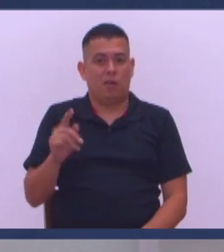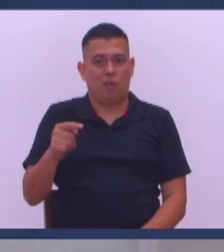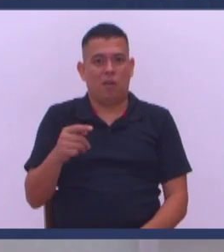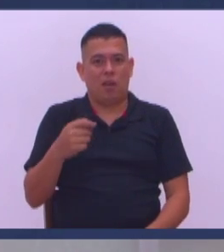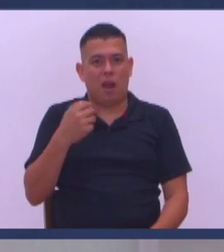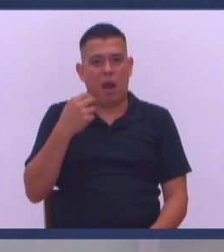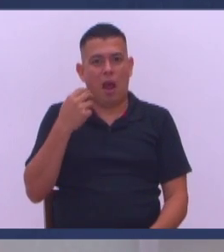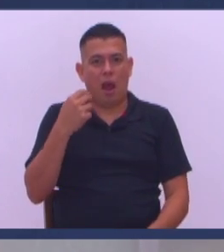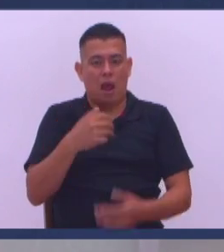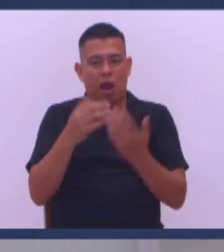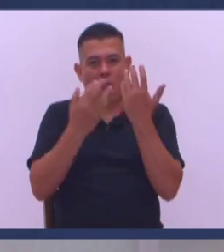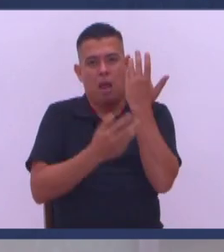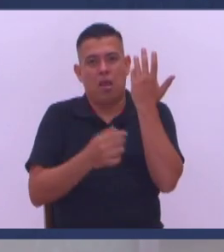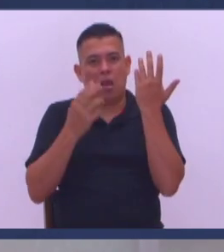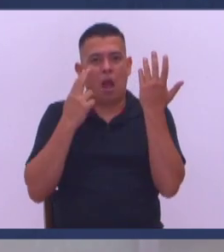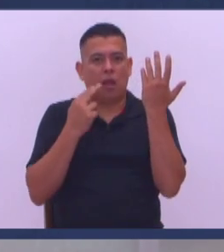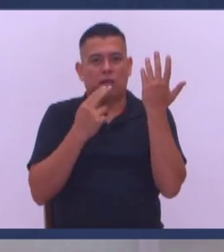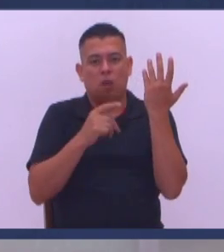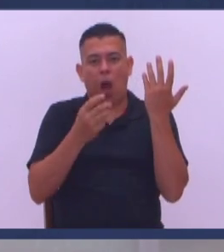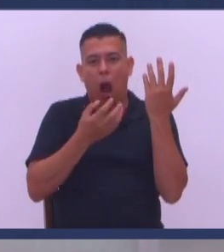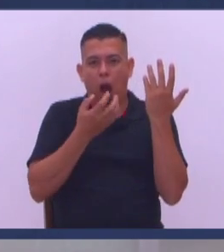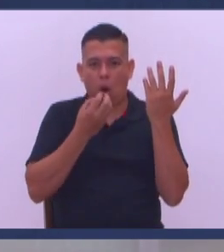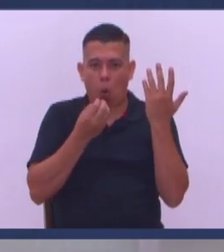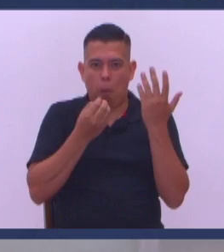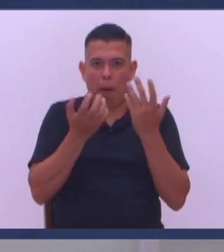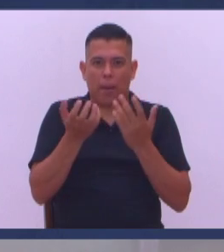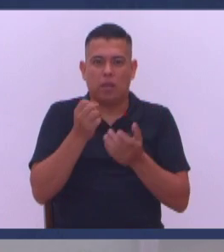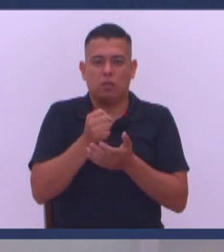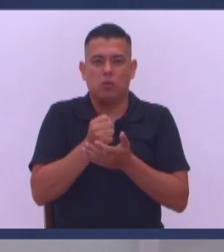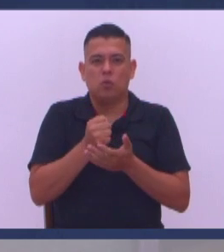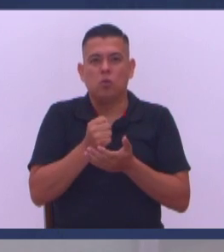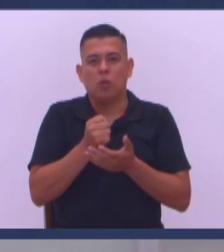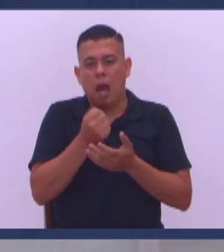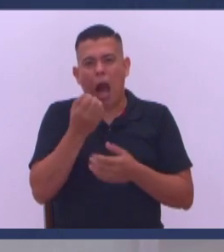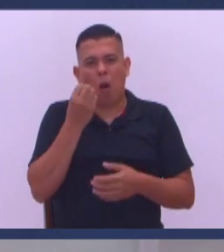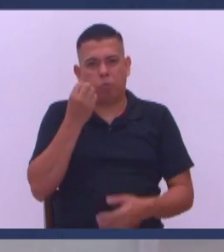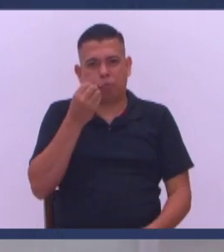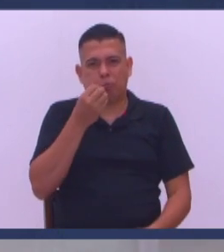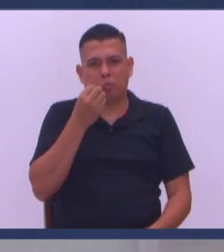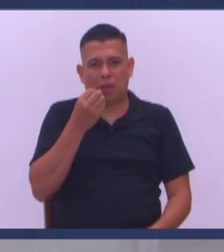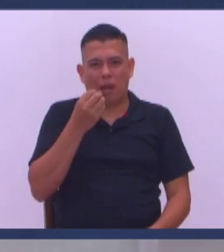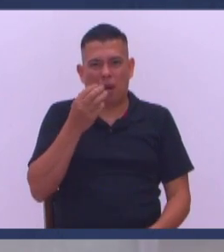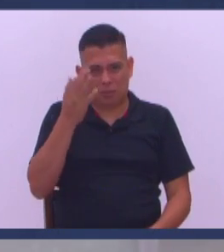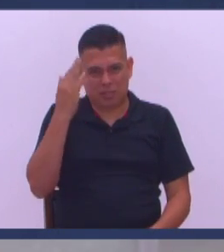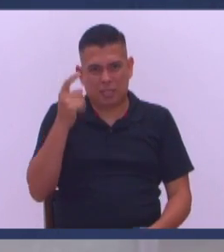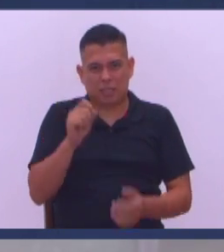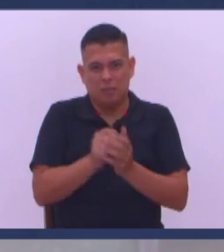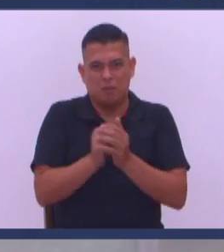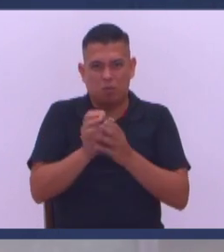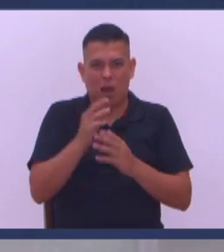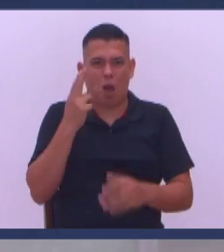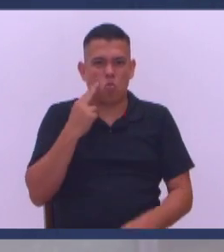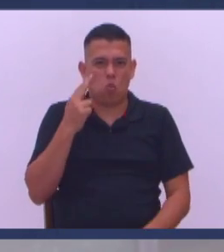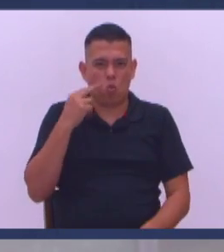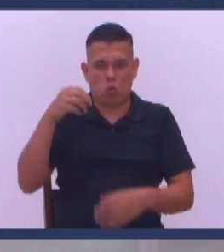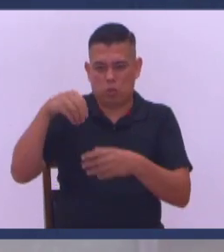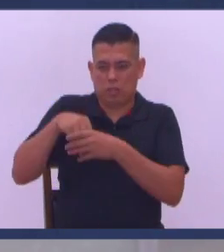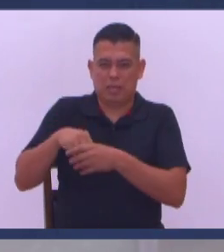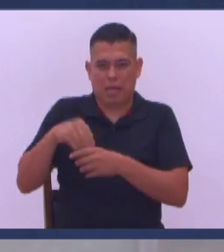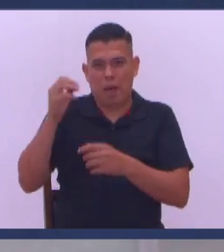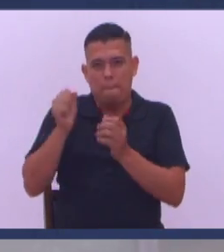azúcar La tienes disparada Y te sigues comiendo Los queiquitos Todo el día Es que lo peligroso Es que sabes Que tienes problemas Y andan los dulces En la bolsa